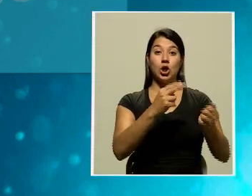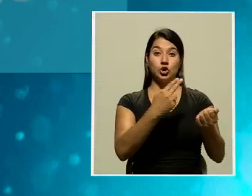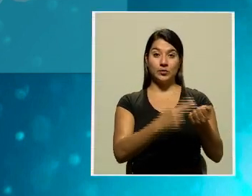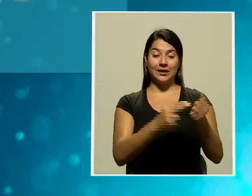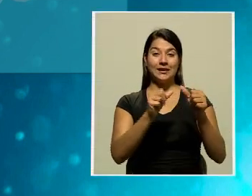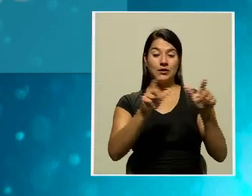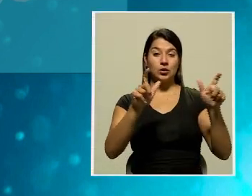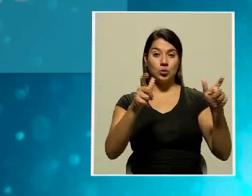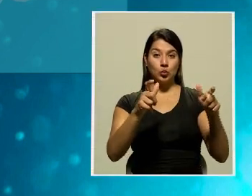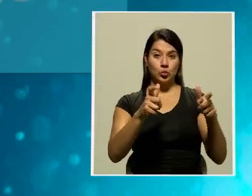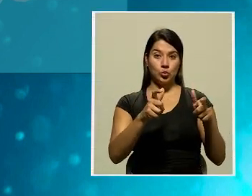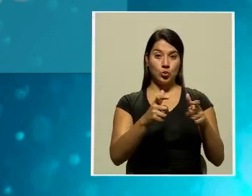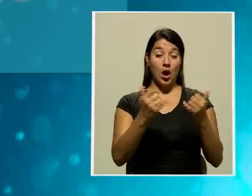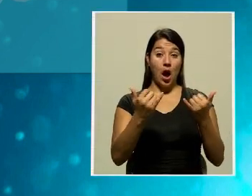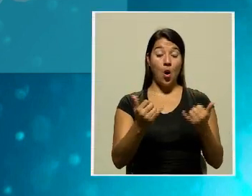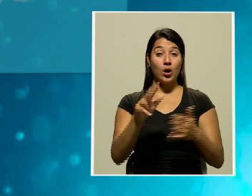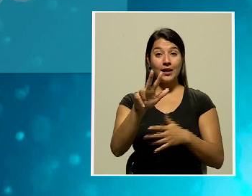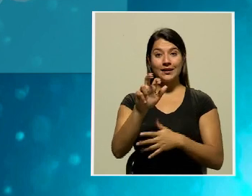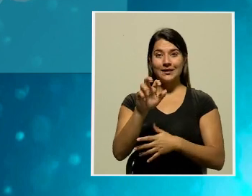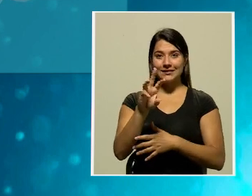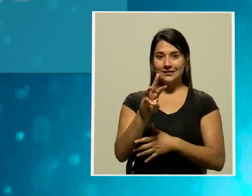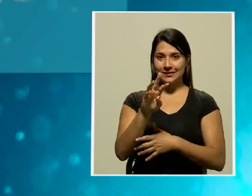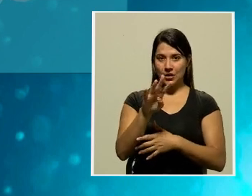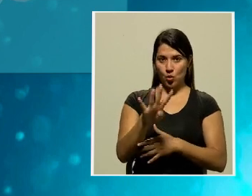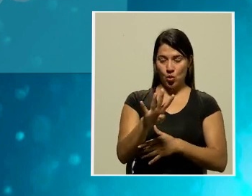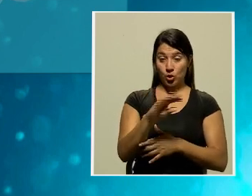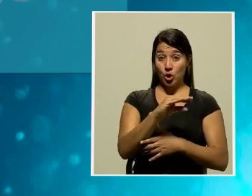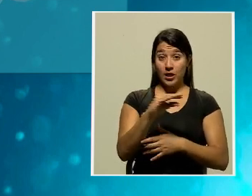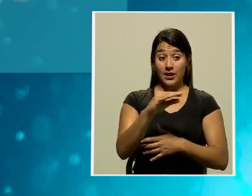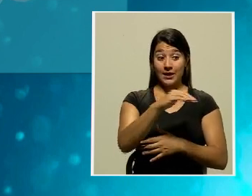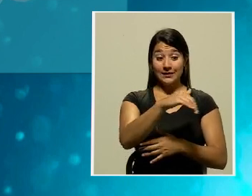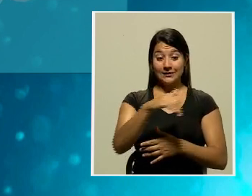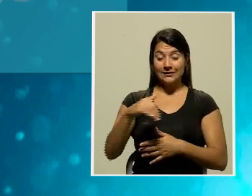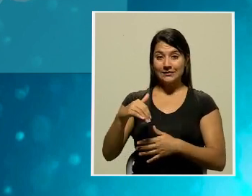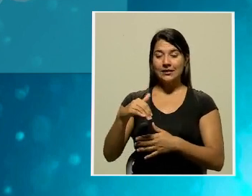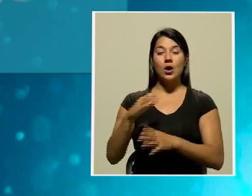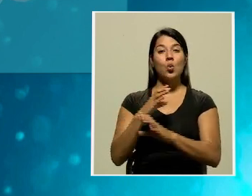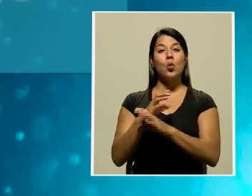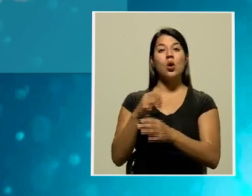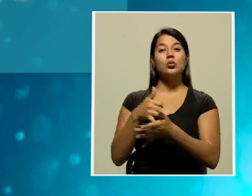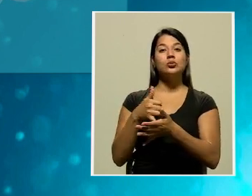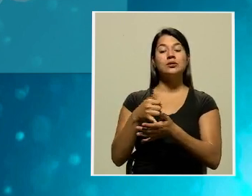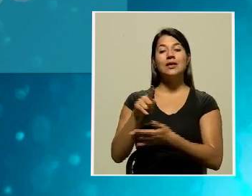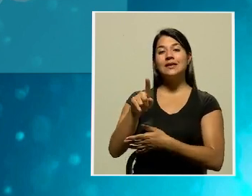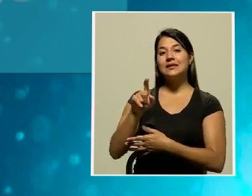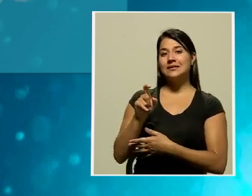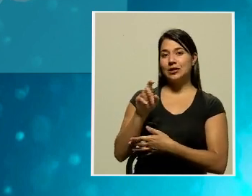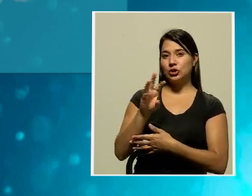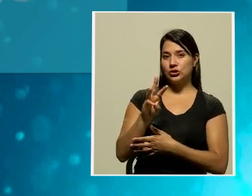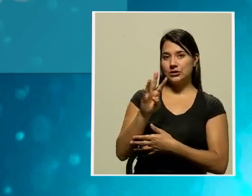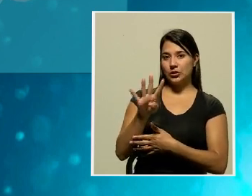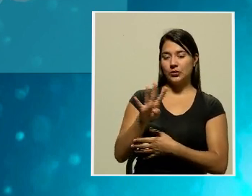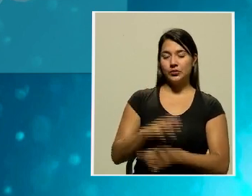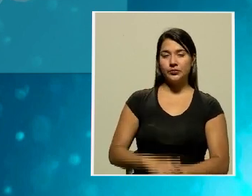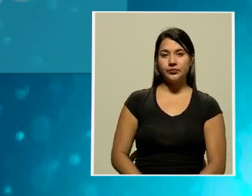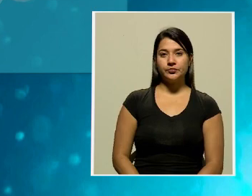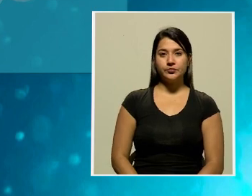364 y de ellos en cuidados intensivos se encuentran 164.